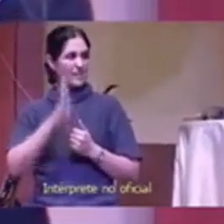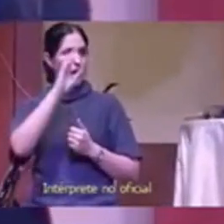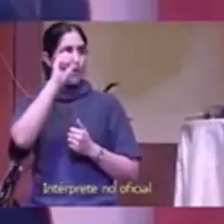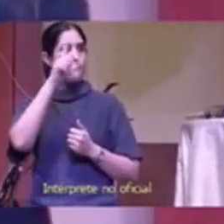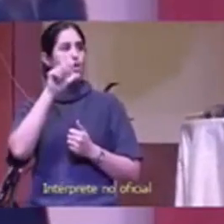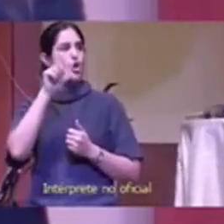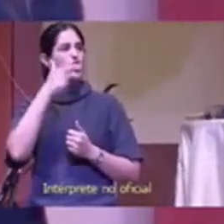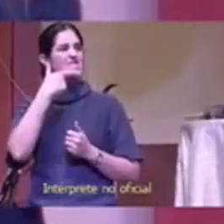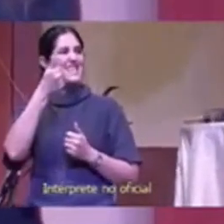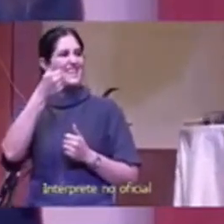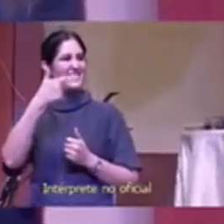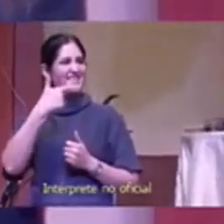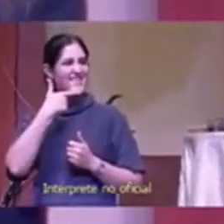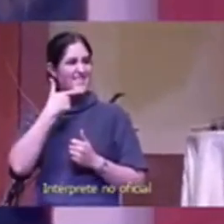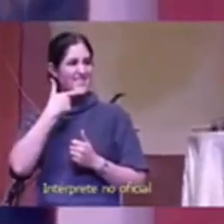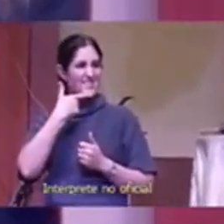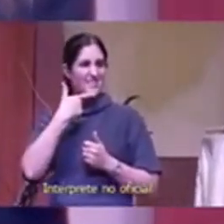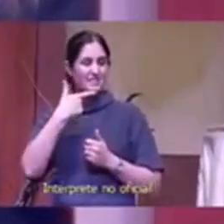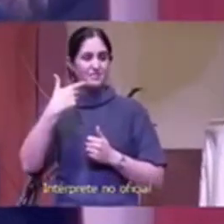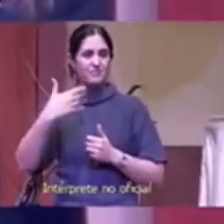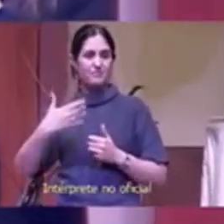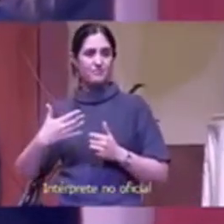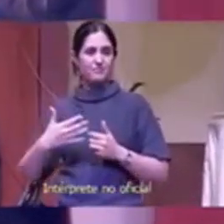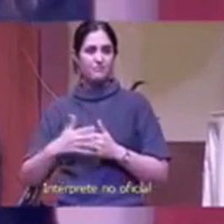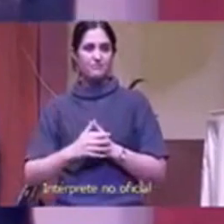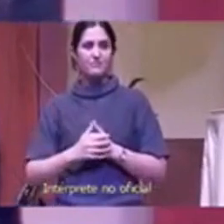que contiene otro tipo de grano y otro